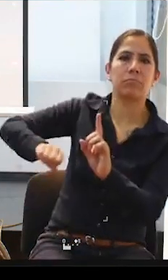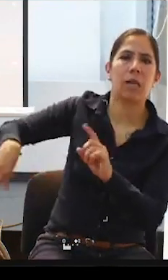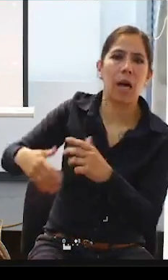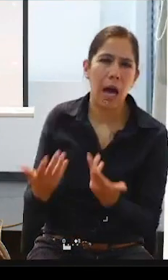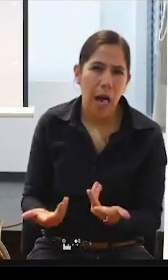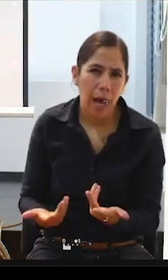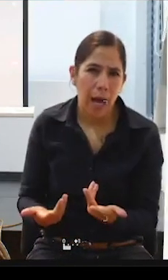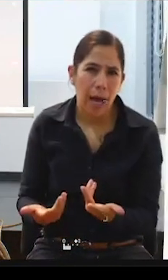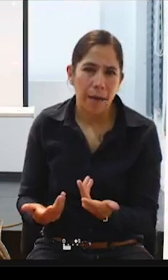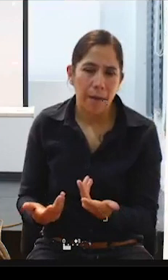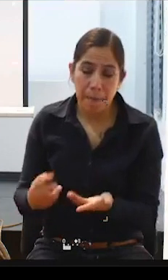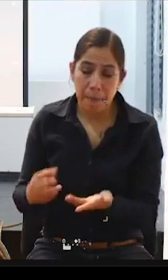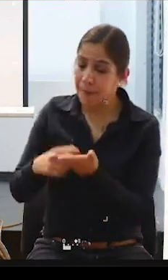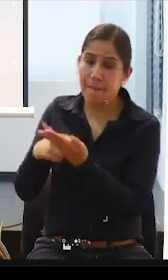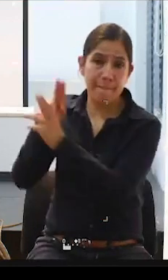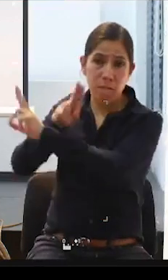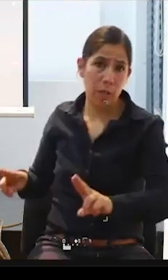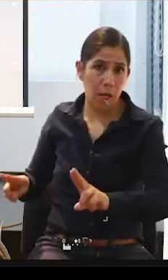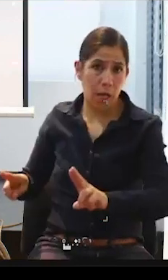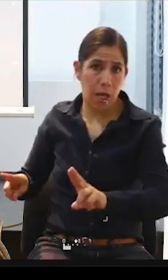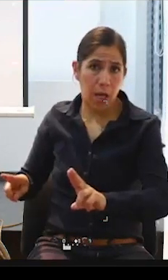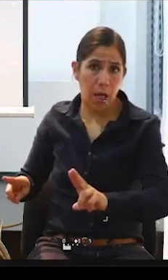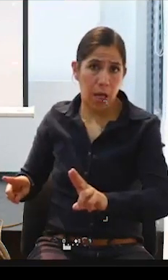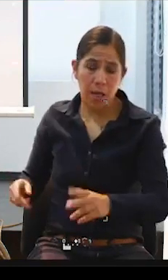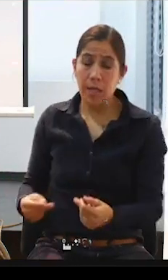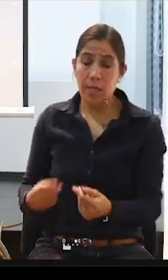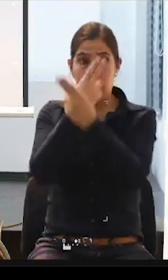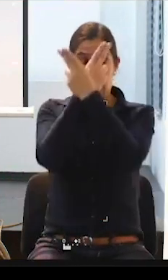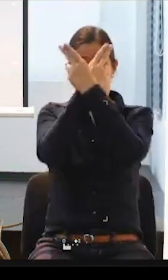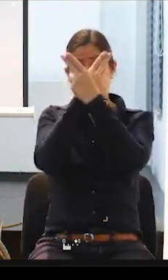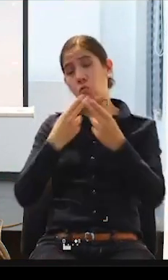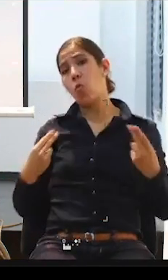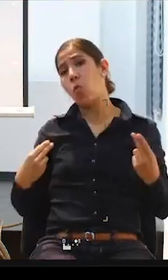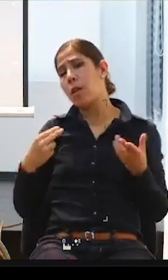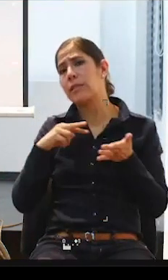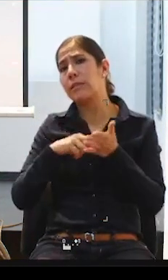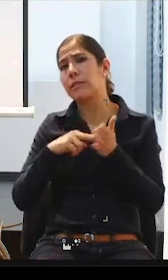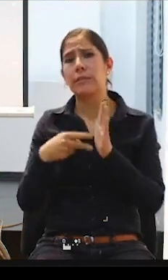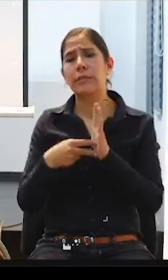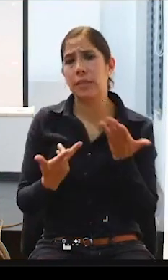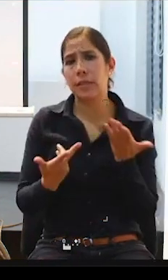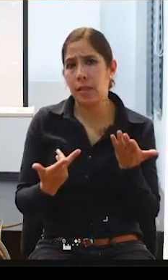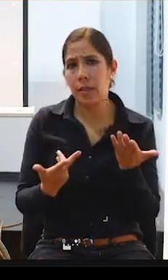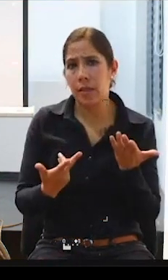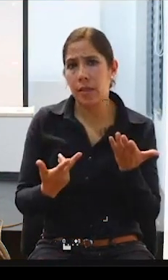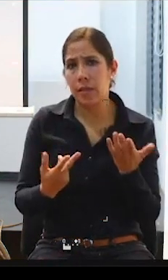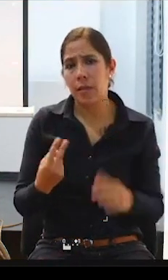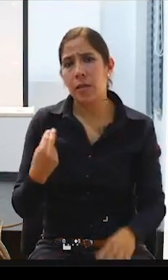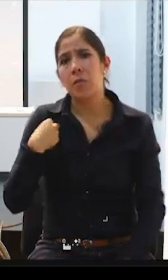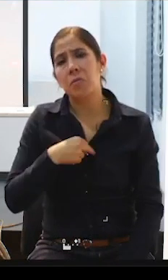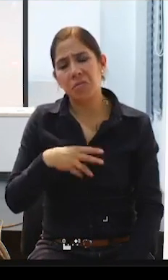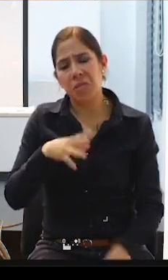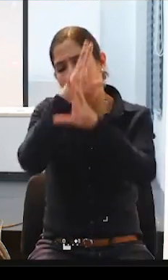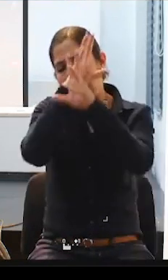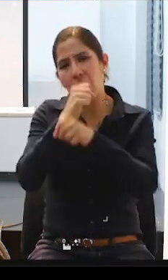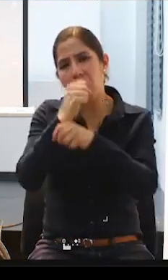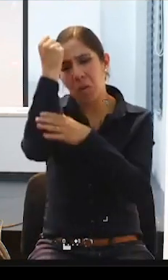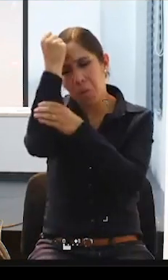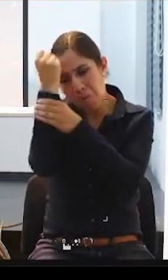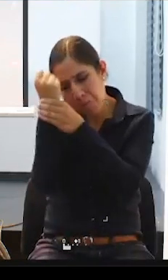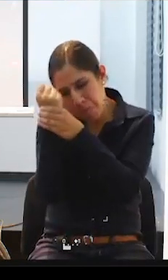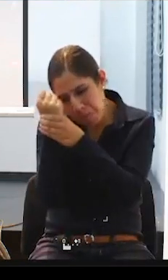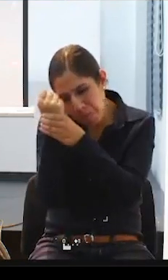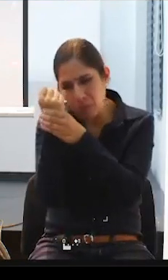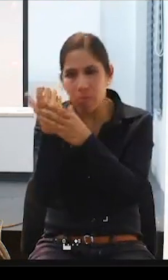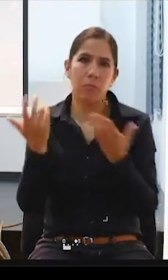se nos anula. ¿Qué pasa que cuando se nos anula socialmente, aprendemos a agachar la cabeza? Yo